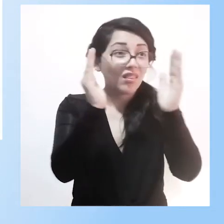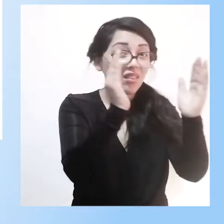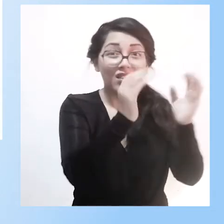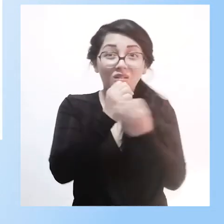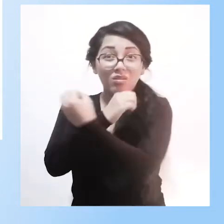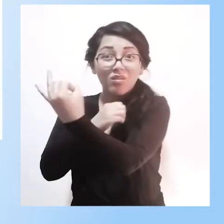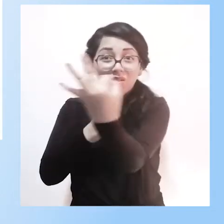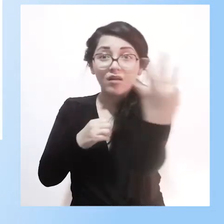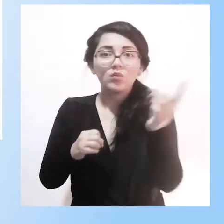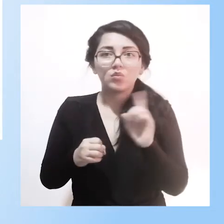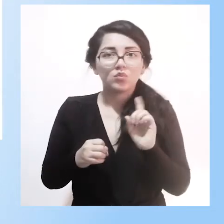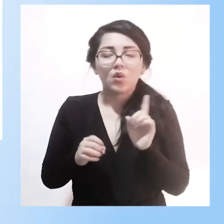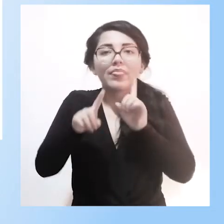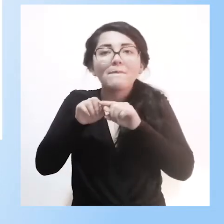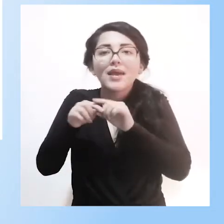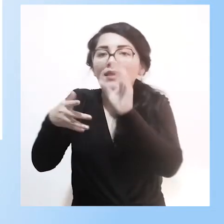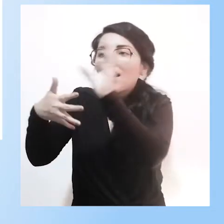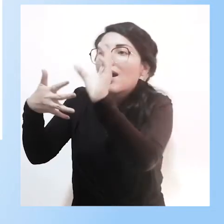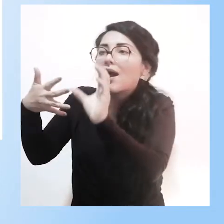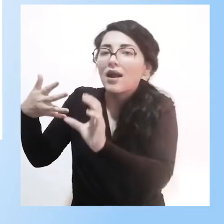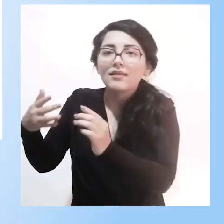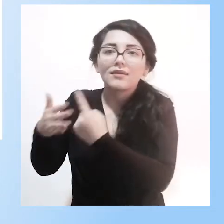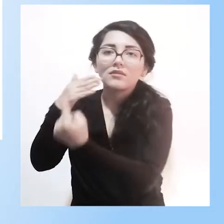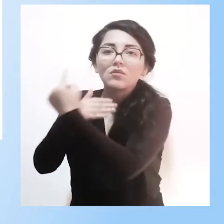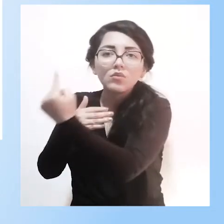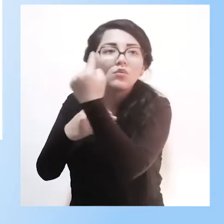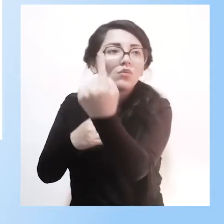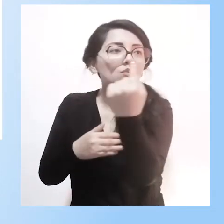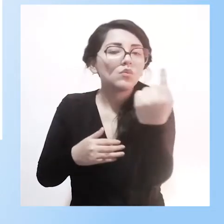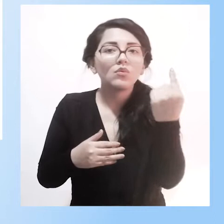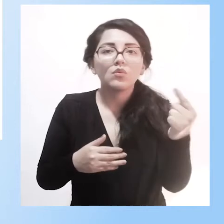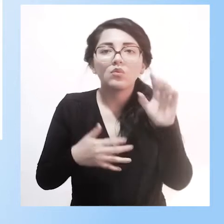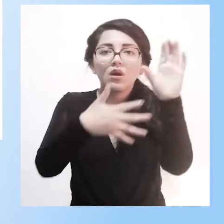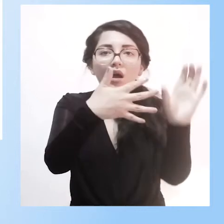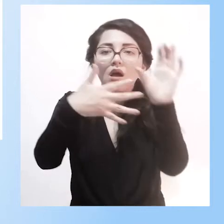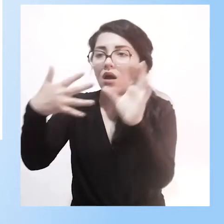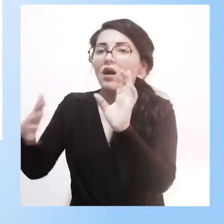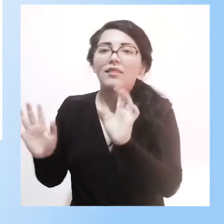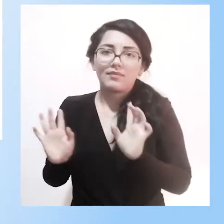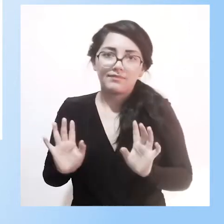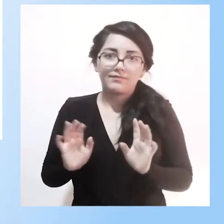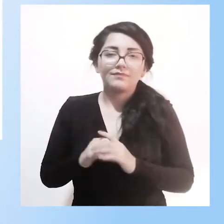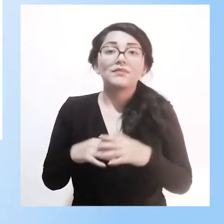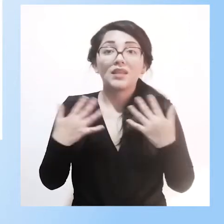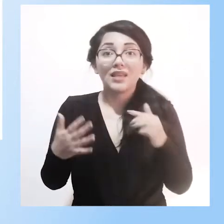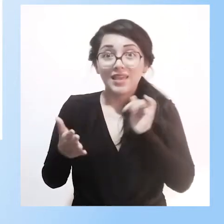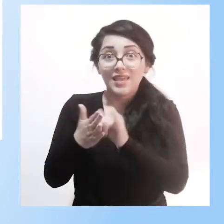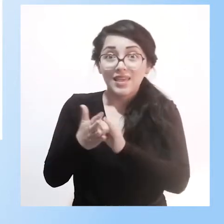de acuerdo a la particularidad de cada caso. Y ahí se aprende